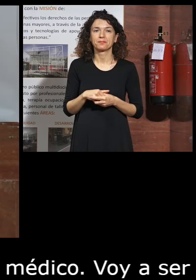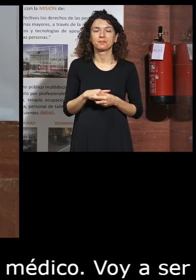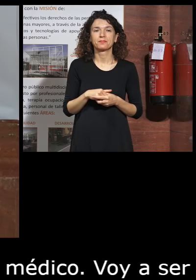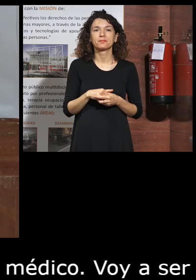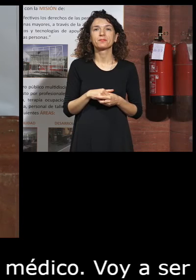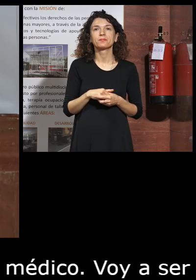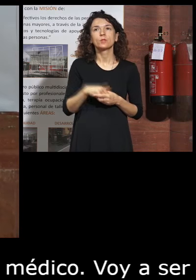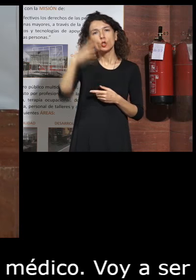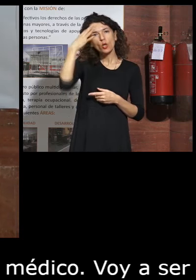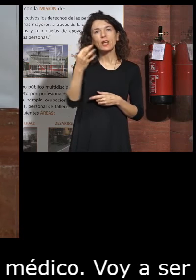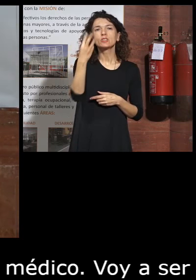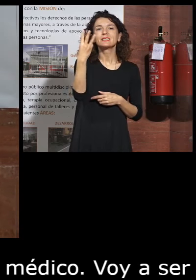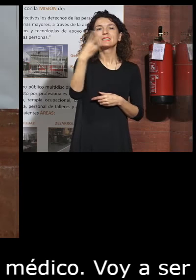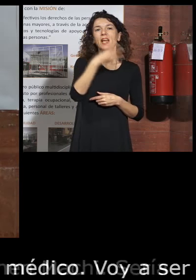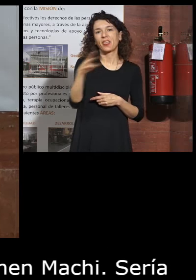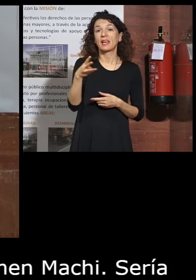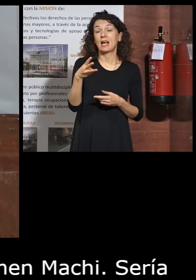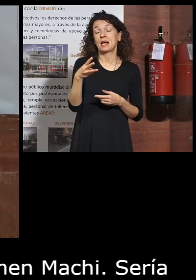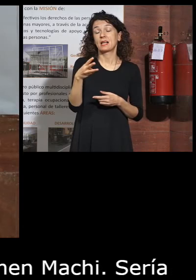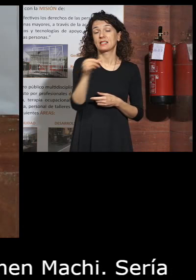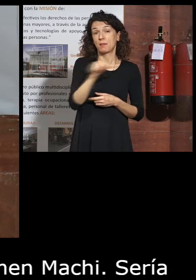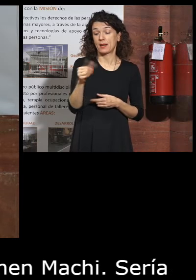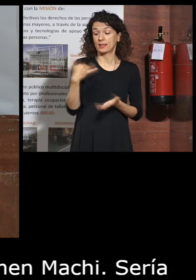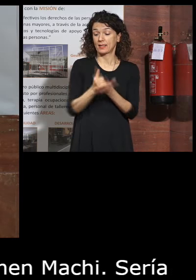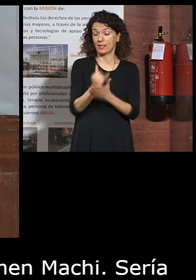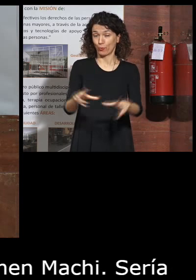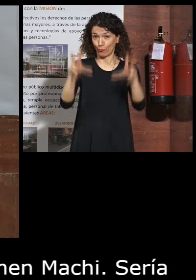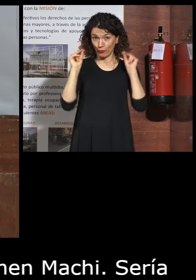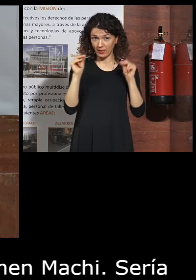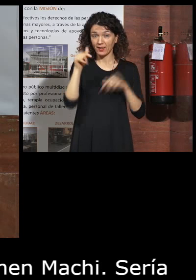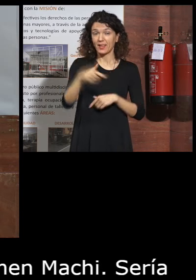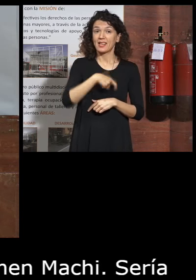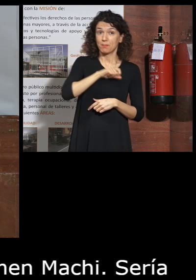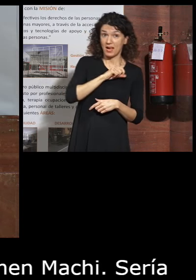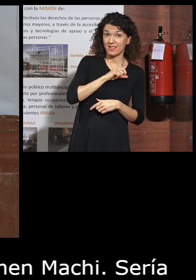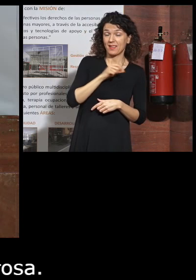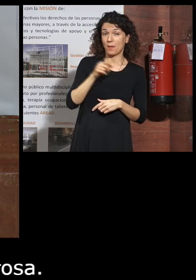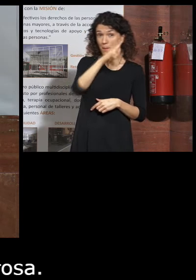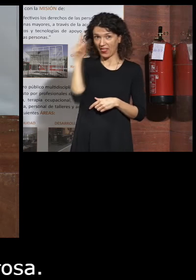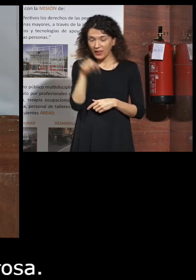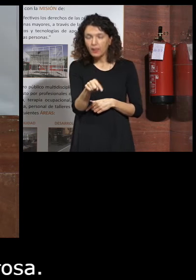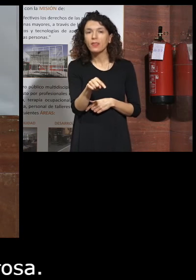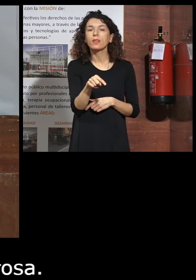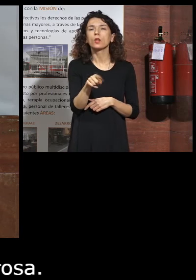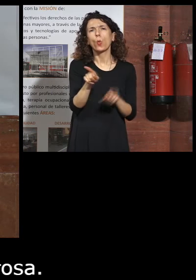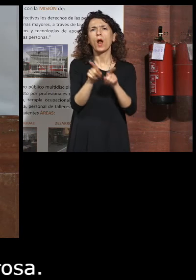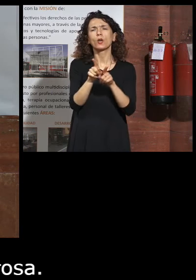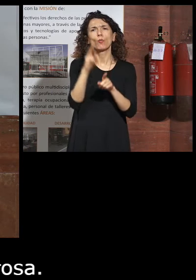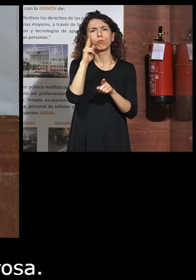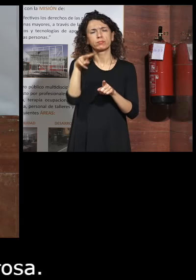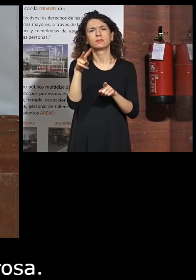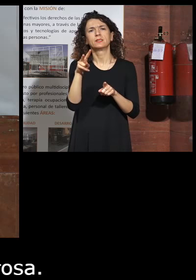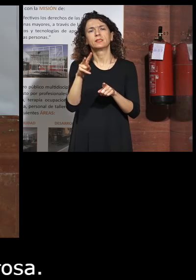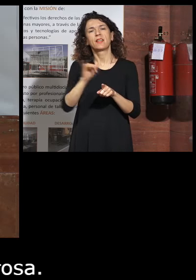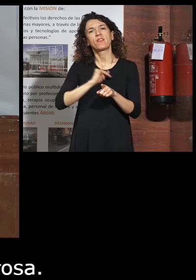Yo creo que la tercera semana después de San Isidro, fecha castiza ya en España y en Madrid, se va a identificar necesariamente